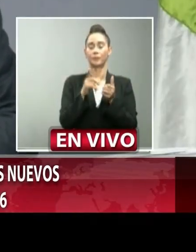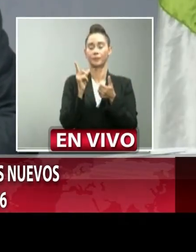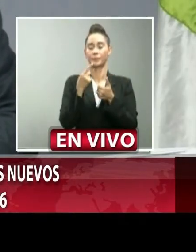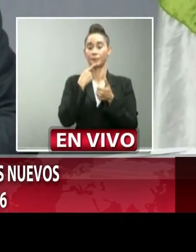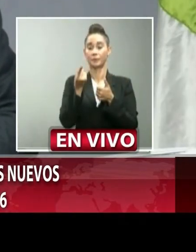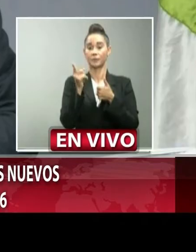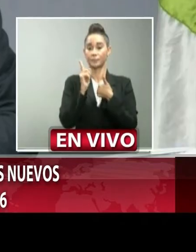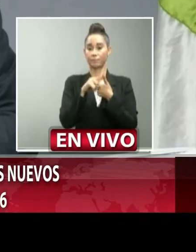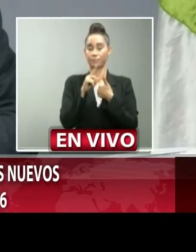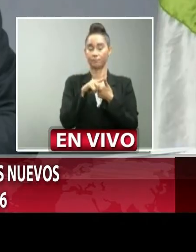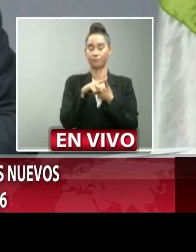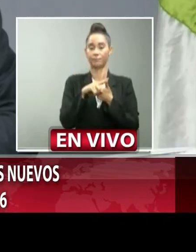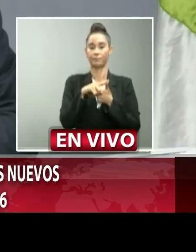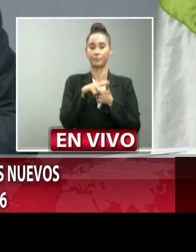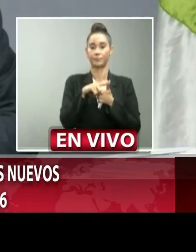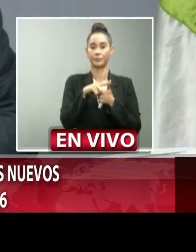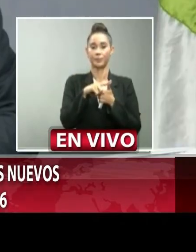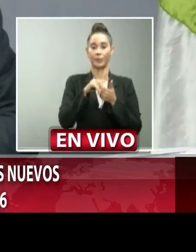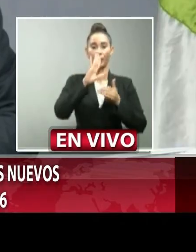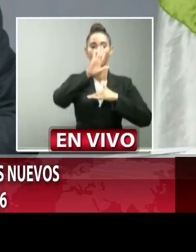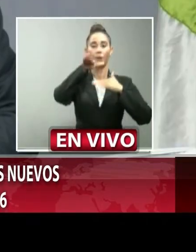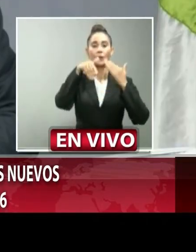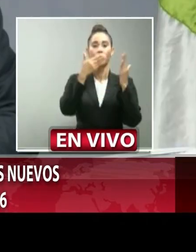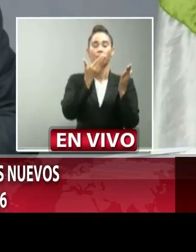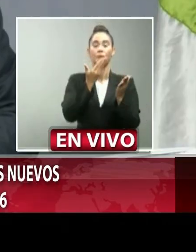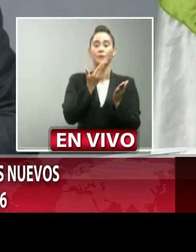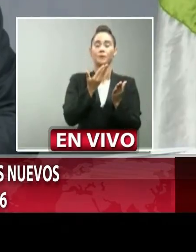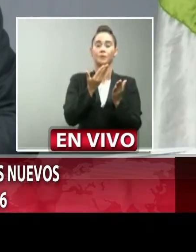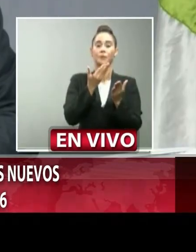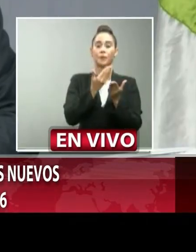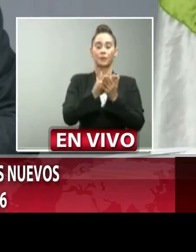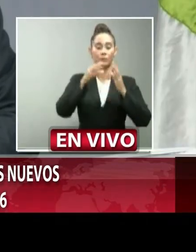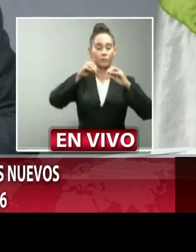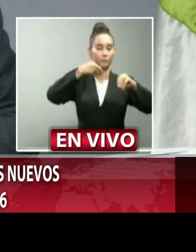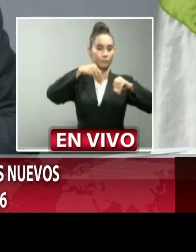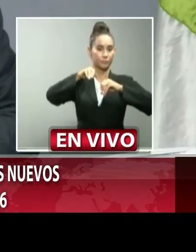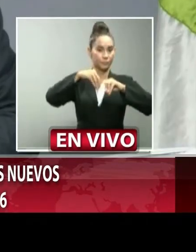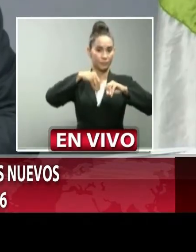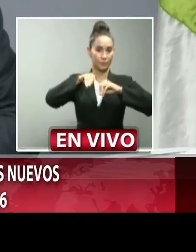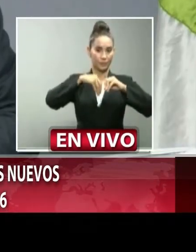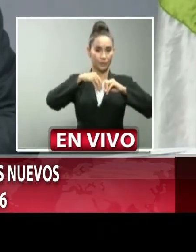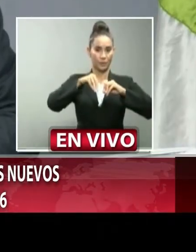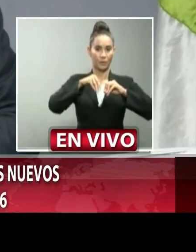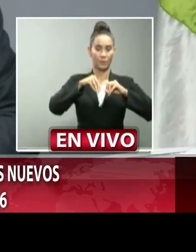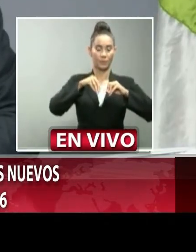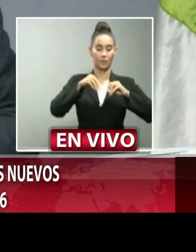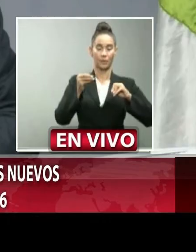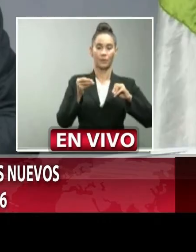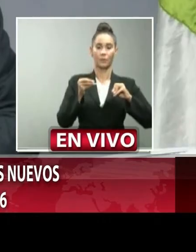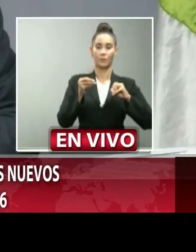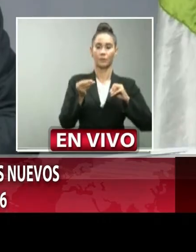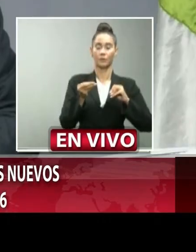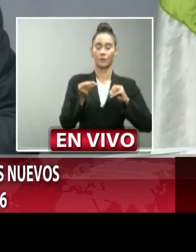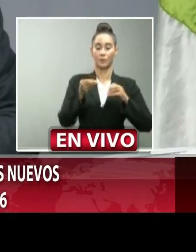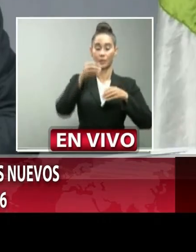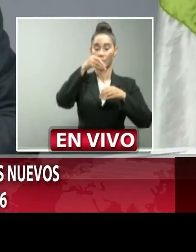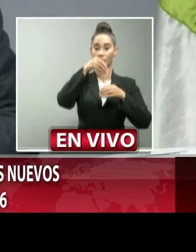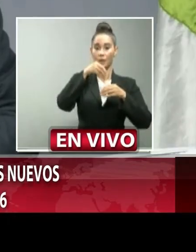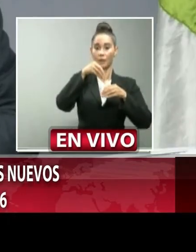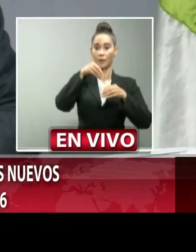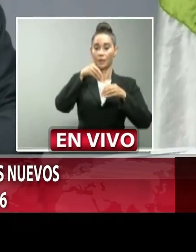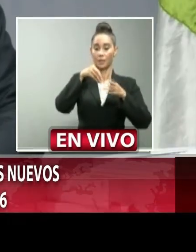a todos los negocios involucrados en la resolución